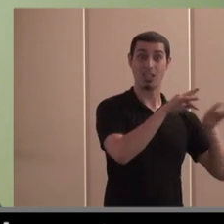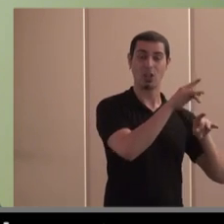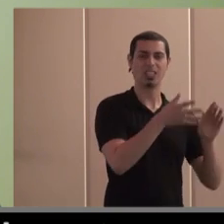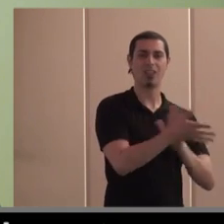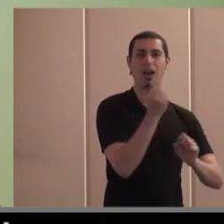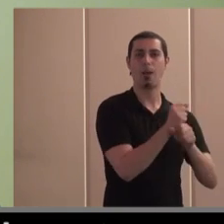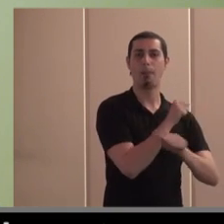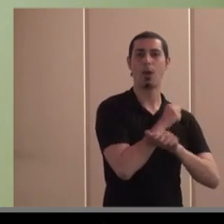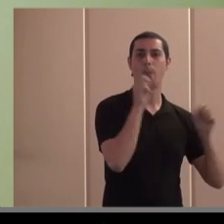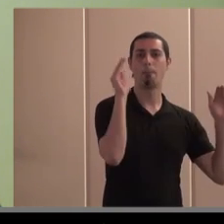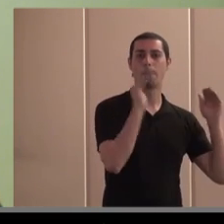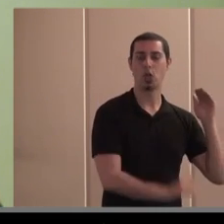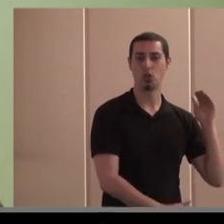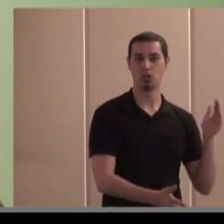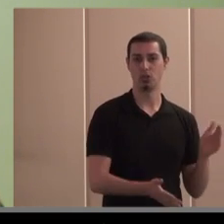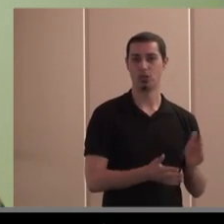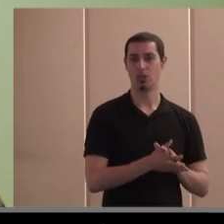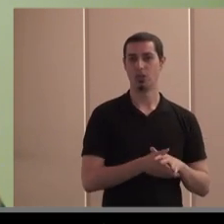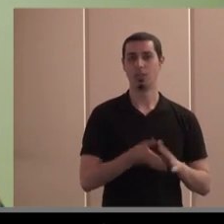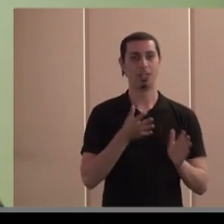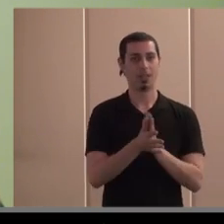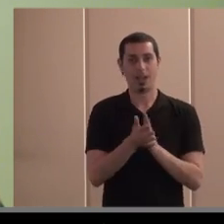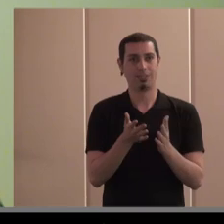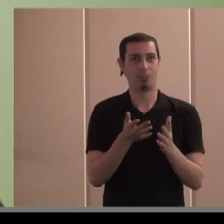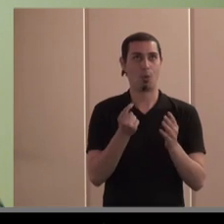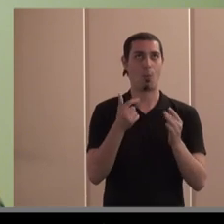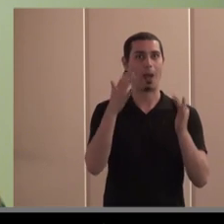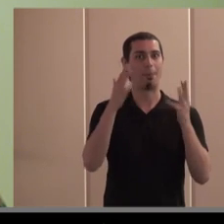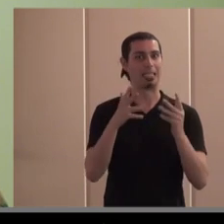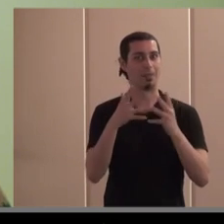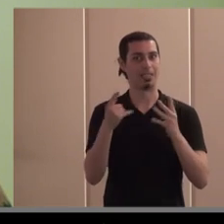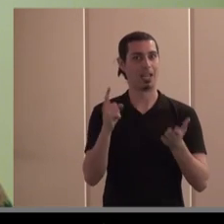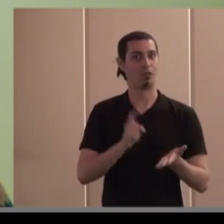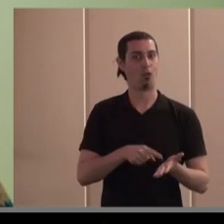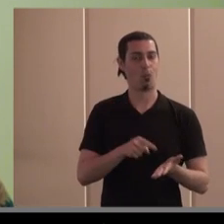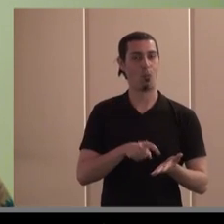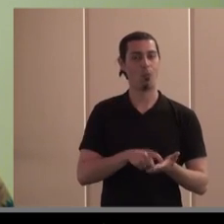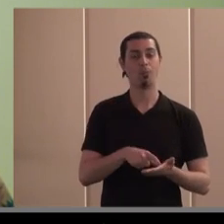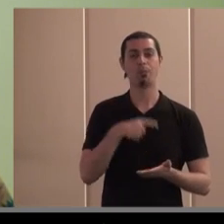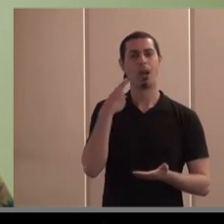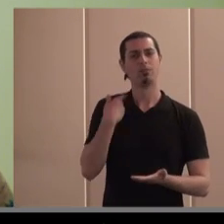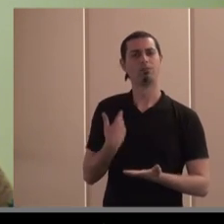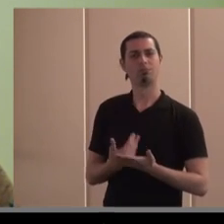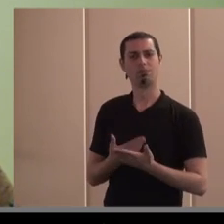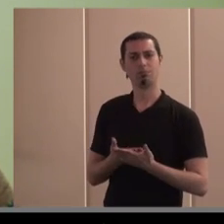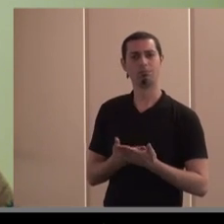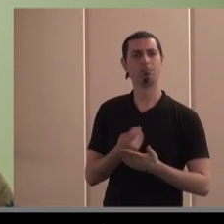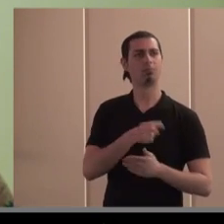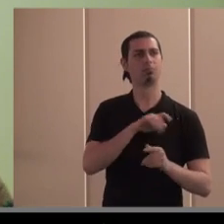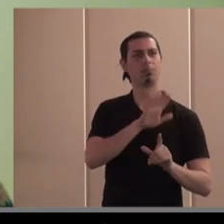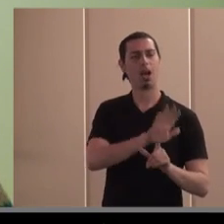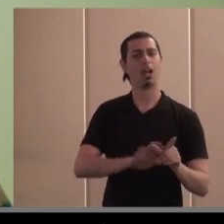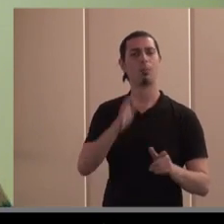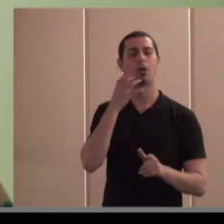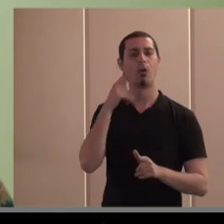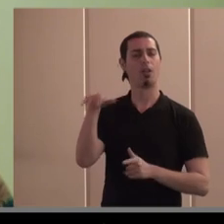desempleo esto es una fórmula casi matemática diríamos y se comprueba en muchísimas partes de España en